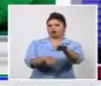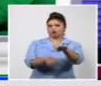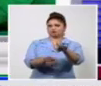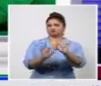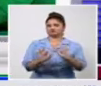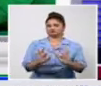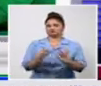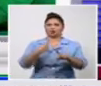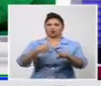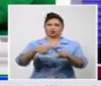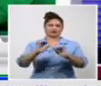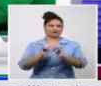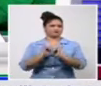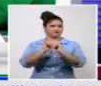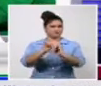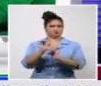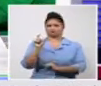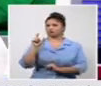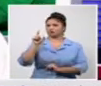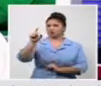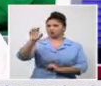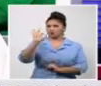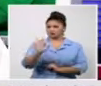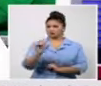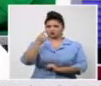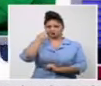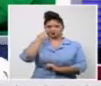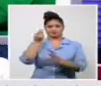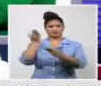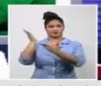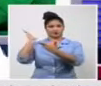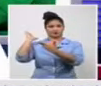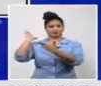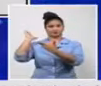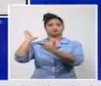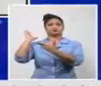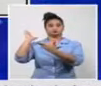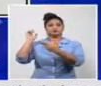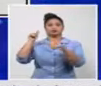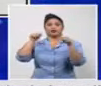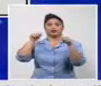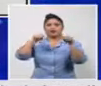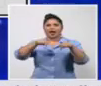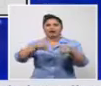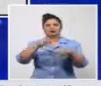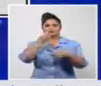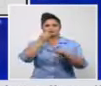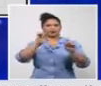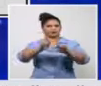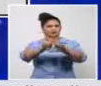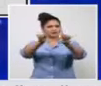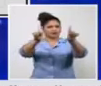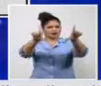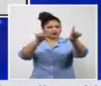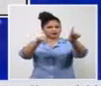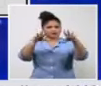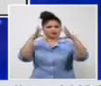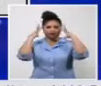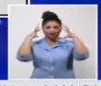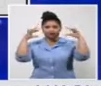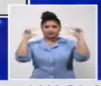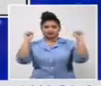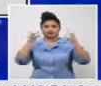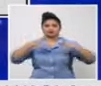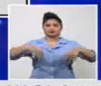último el gráfico que nos ayuda un poco que a comprender cómo cómo va el país pues ahí